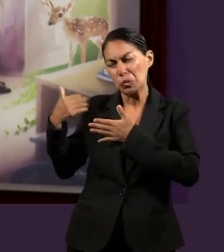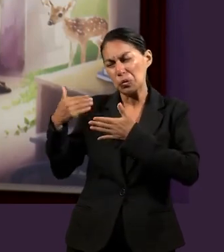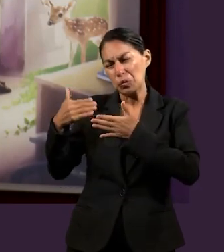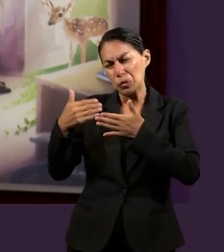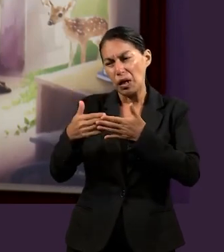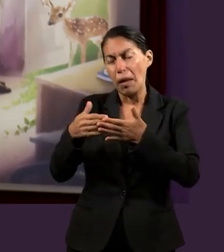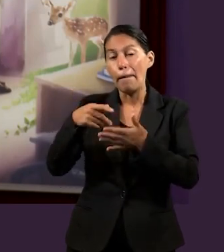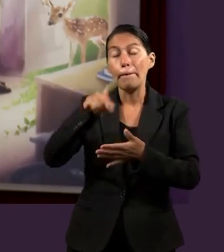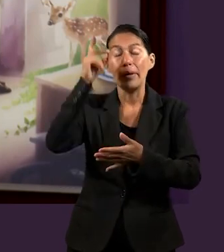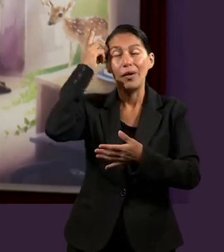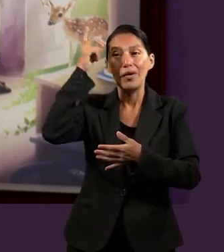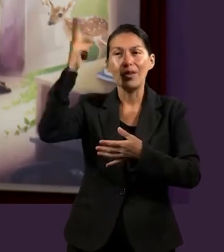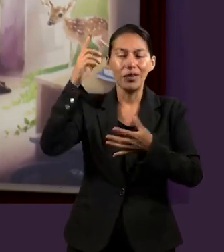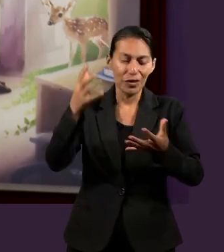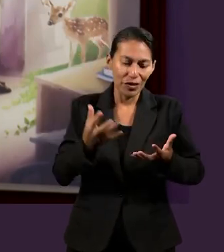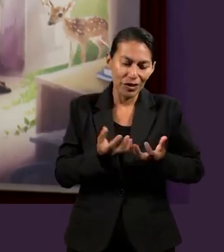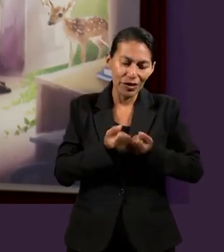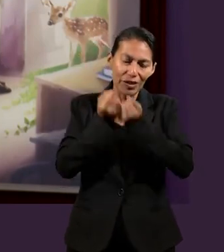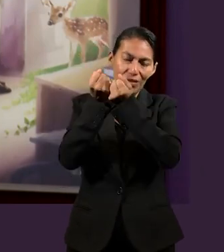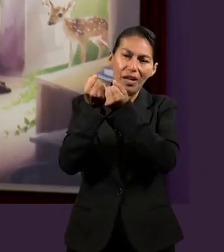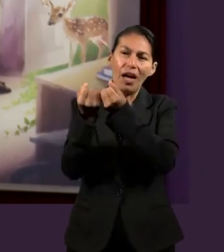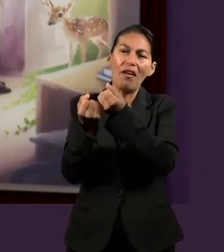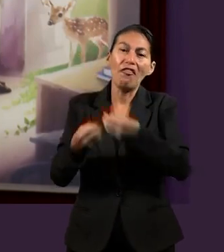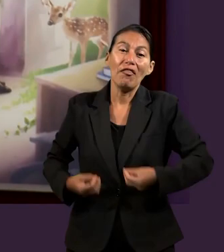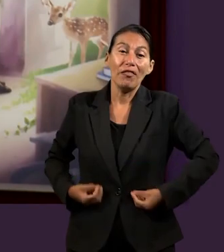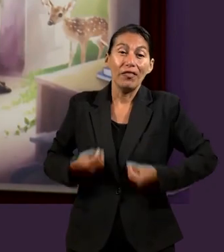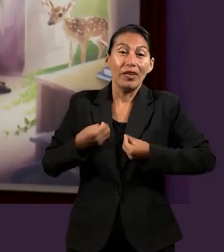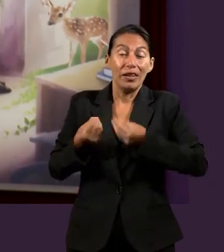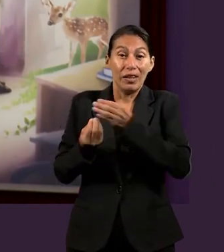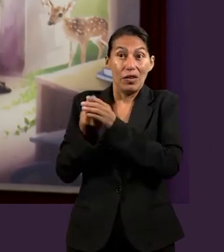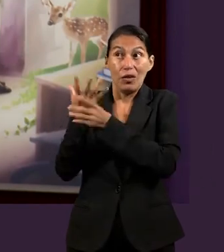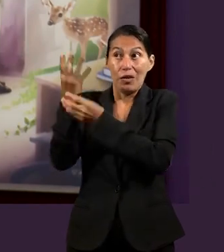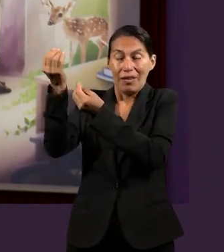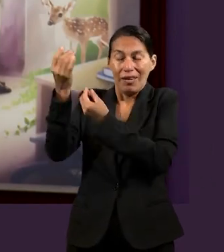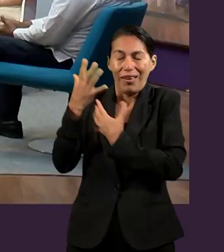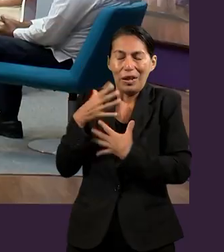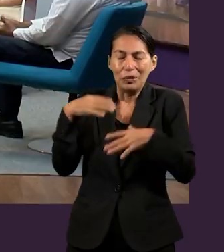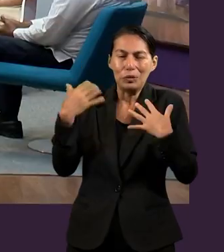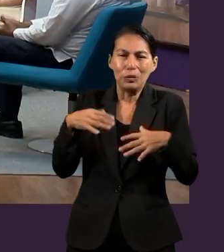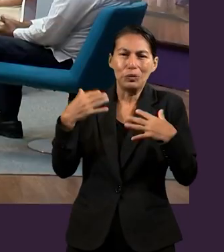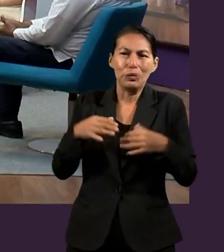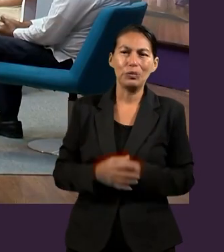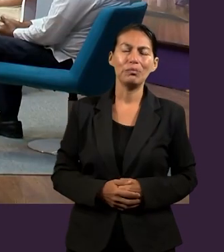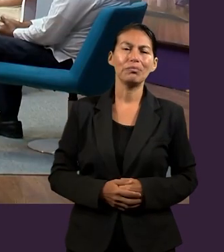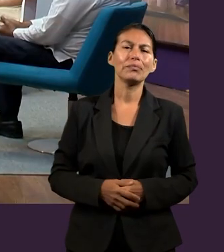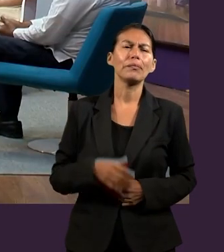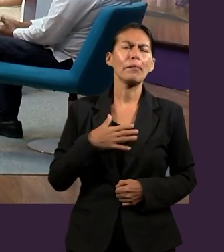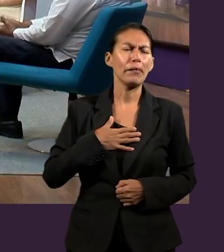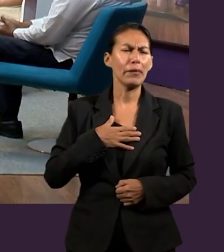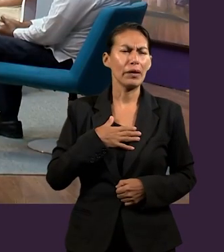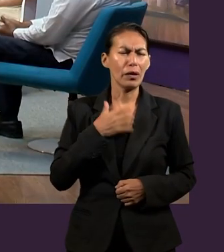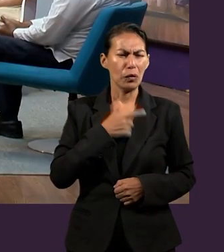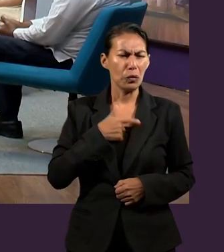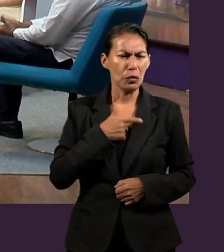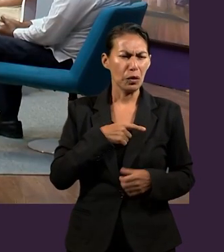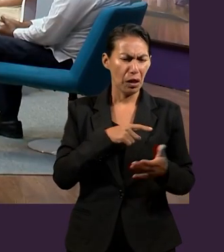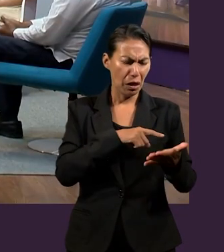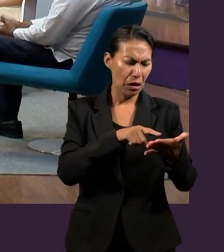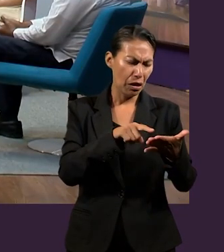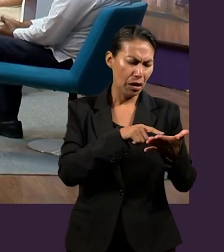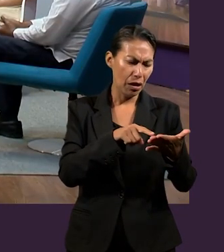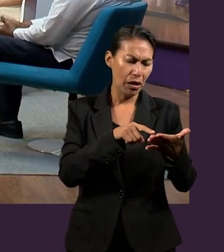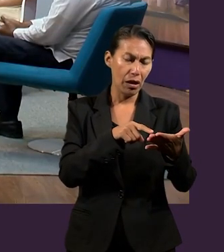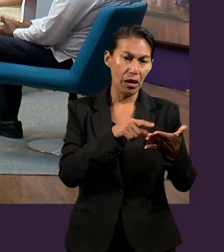Pero aún así, al ser rescatado, Dios nos da una nueva vida. Me gustó mucho una frase de ahí